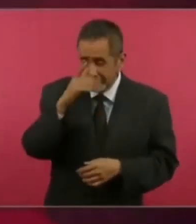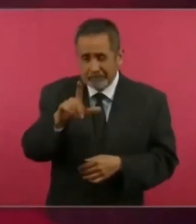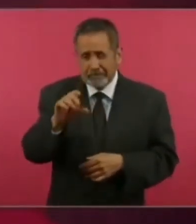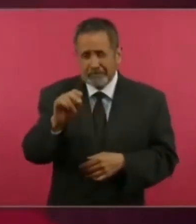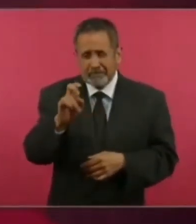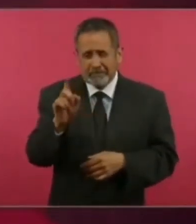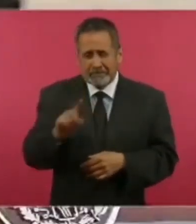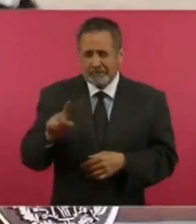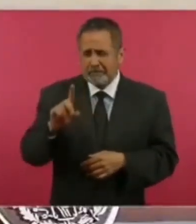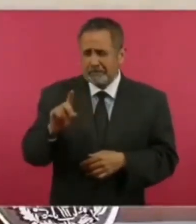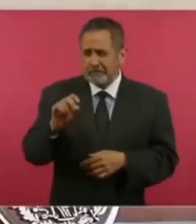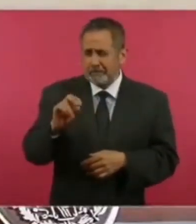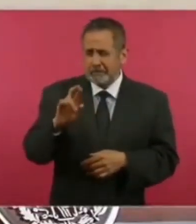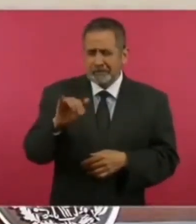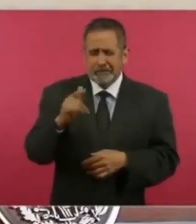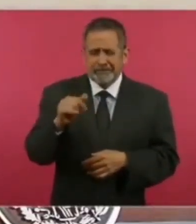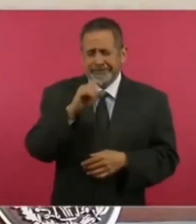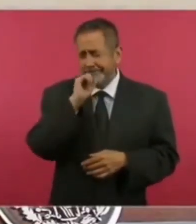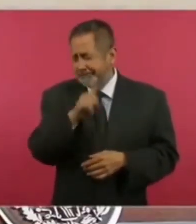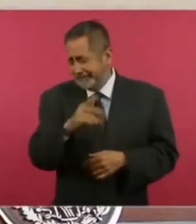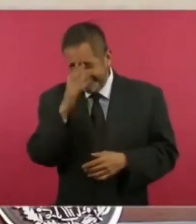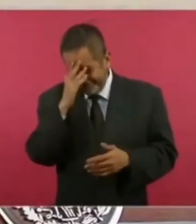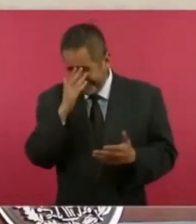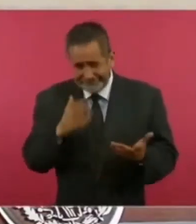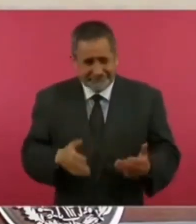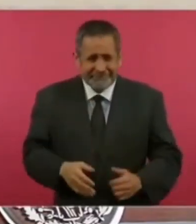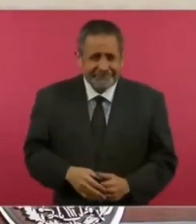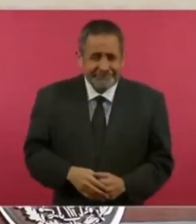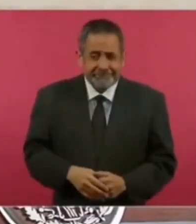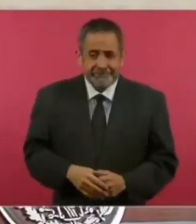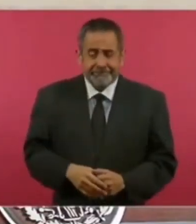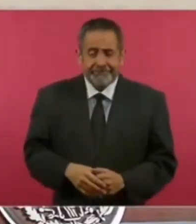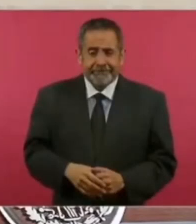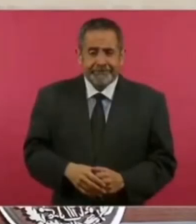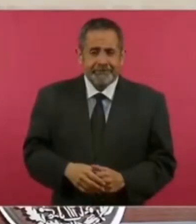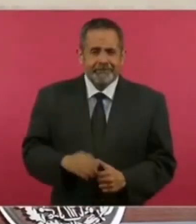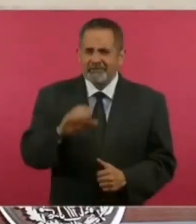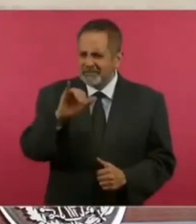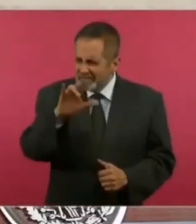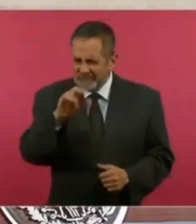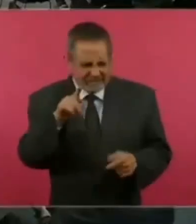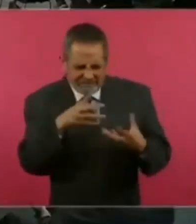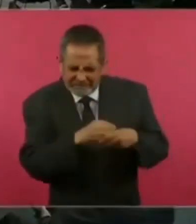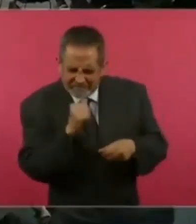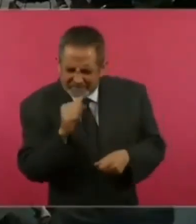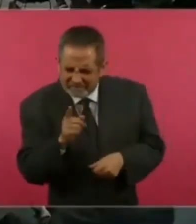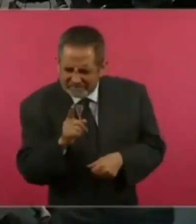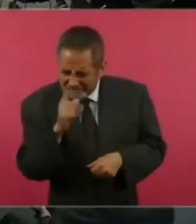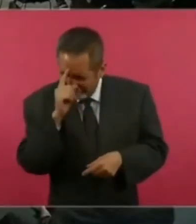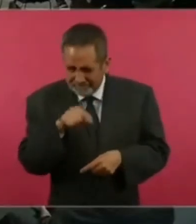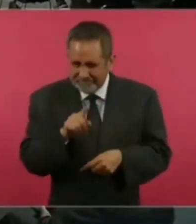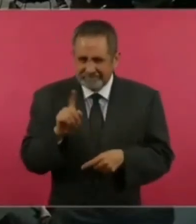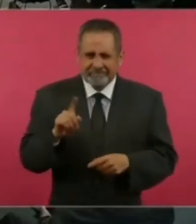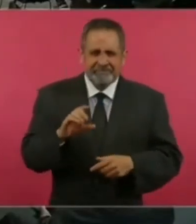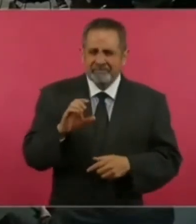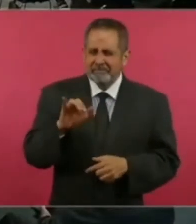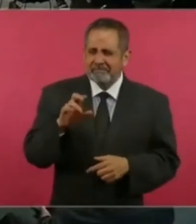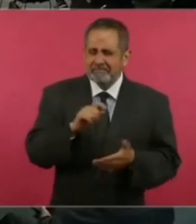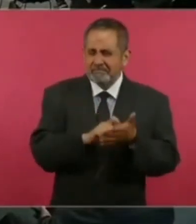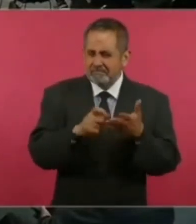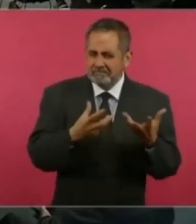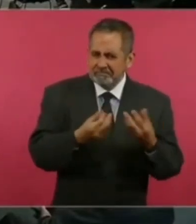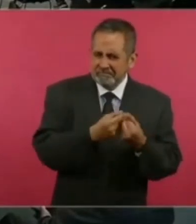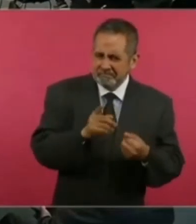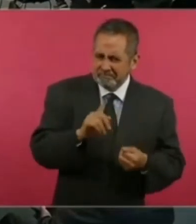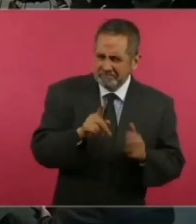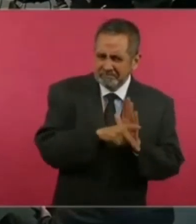también este Ciro no está ahí ¿verdad? no escribe ahí